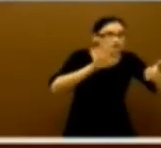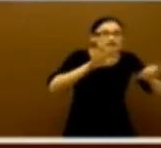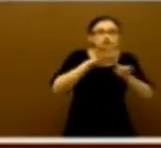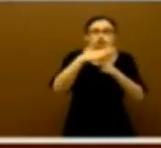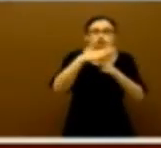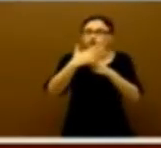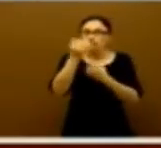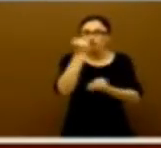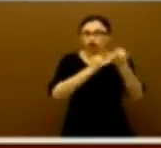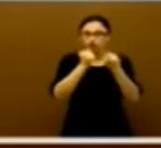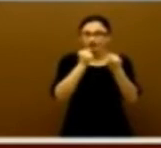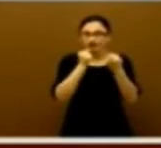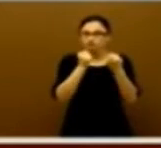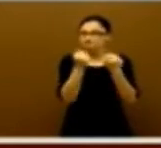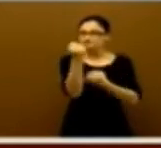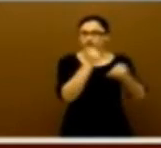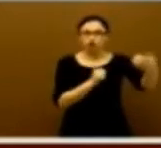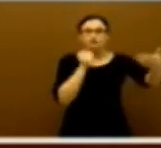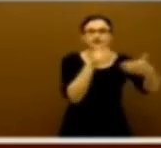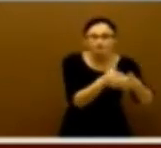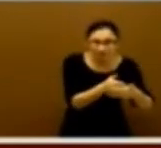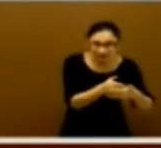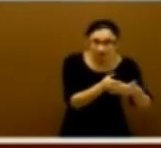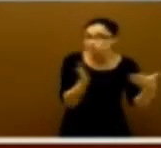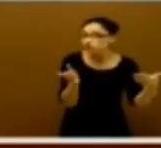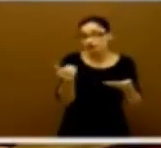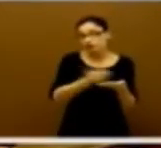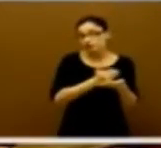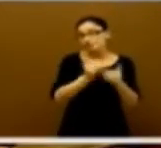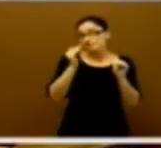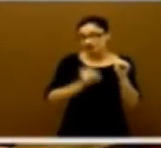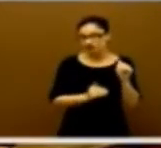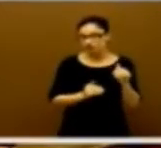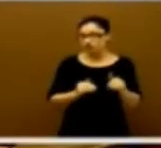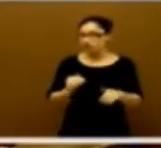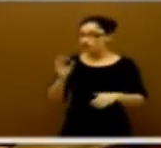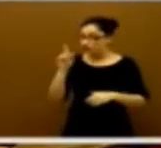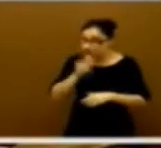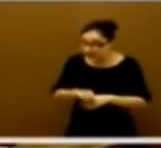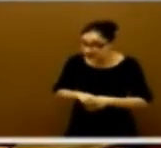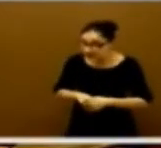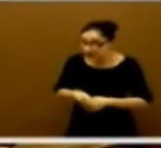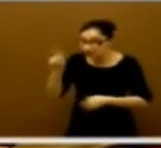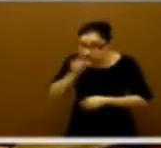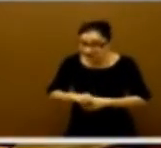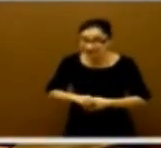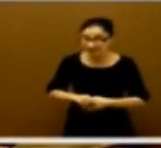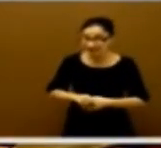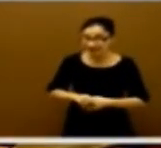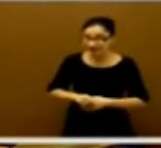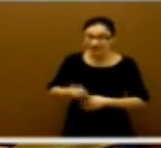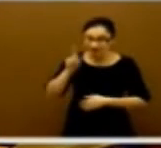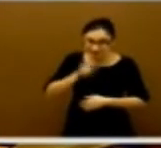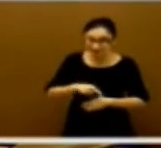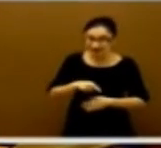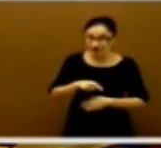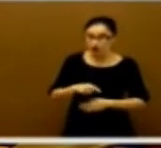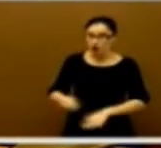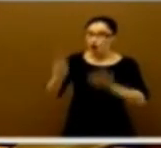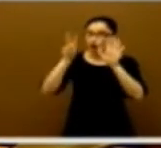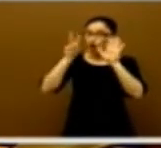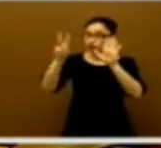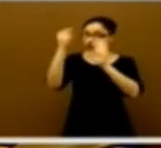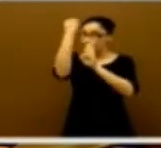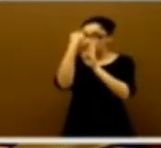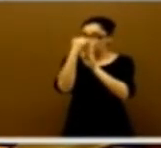una bajada de ocho escalones en el rating. Si es que también es mentira eso. También es mentira. O es mentira que no se ha producido una bajada de ocho